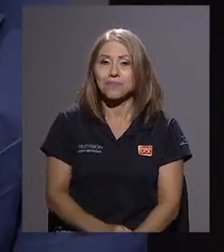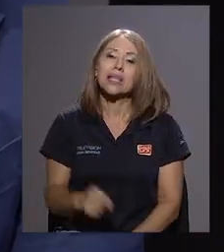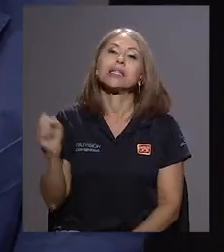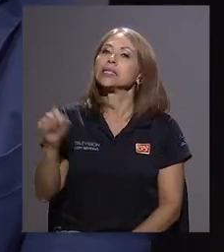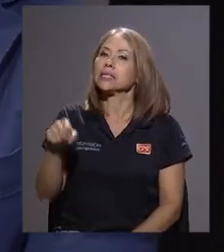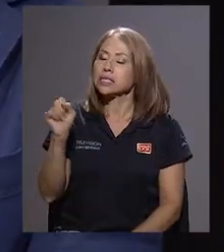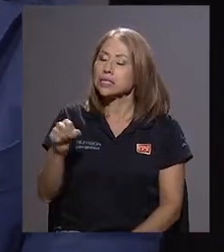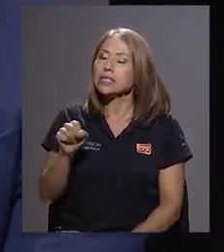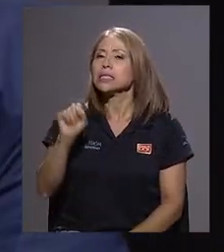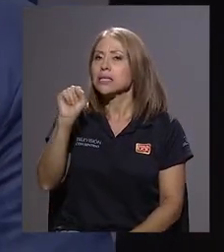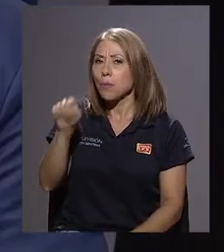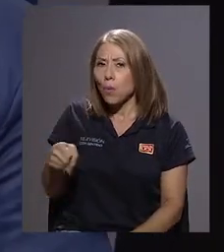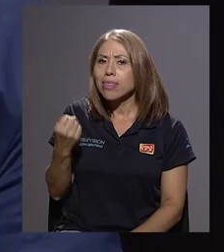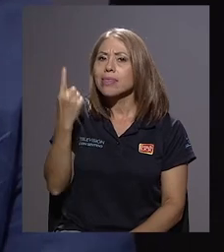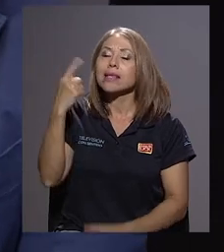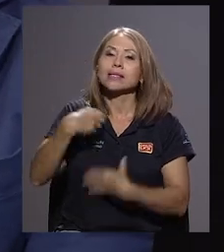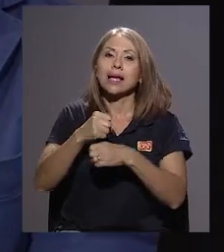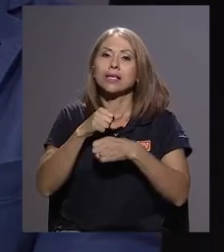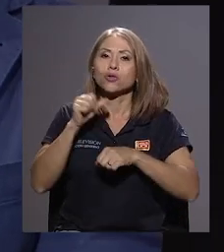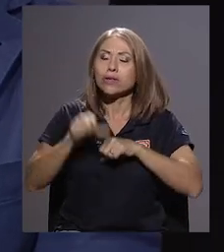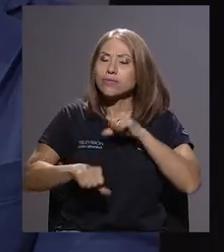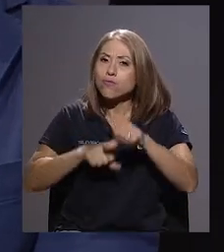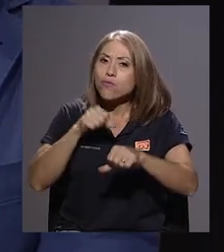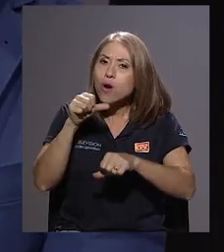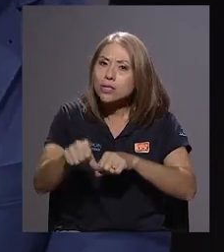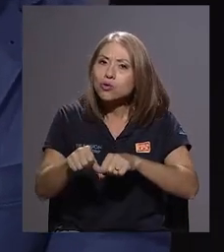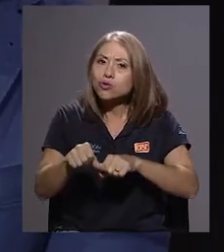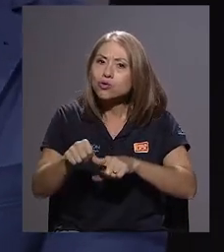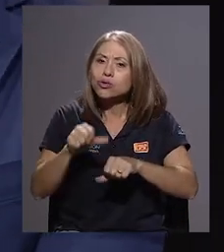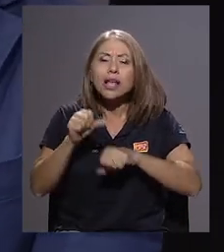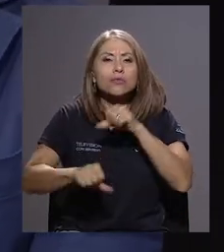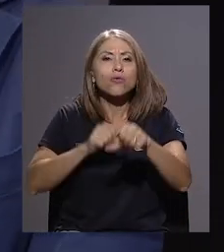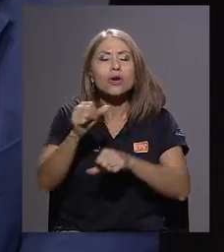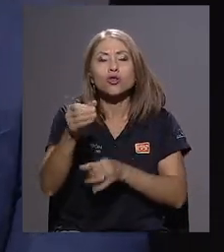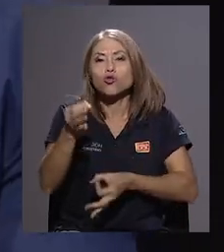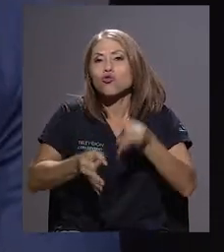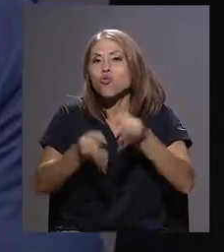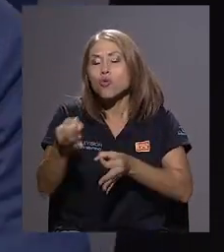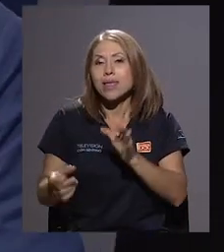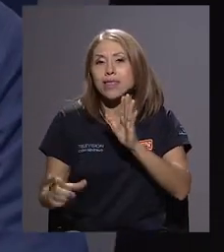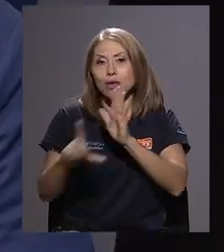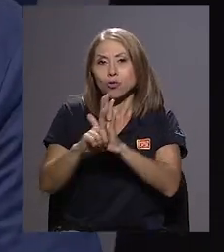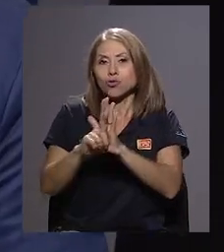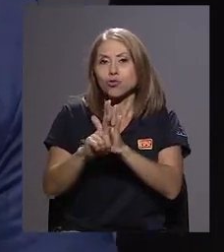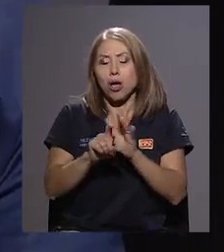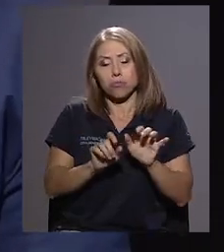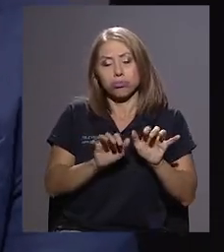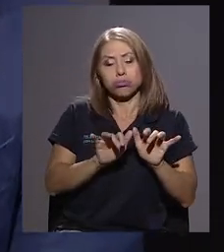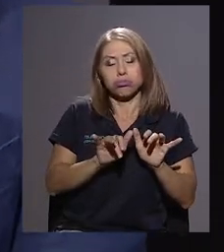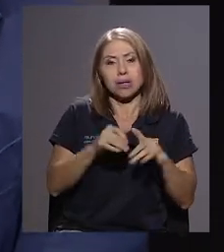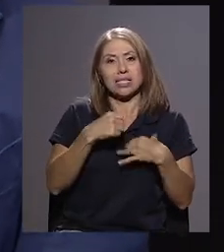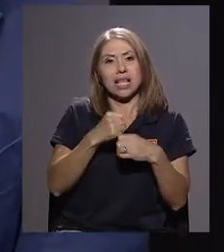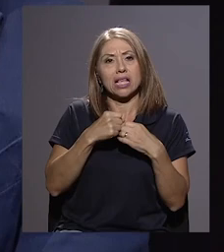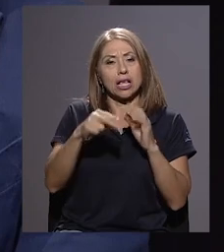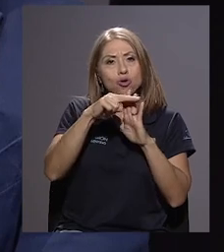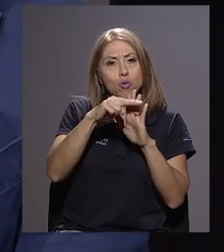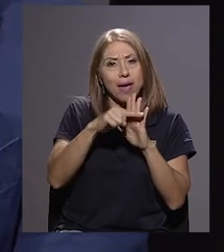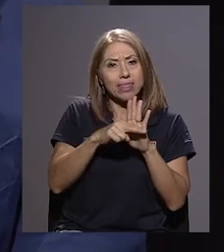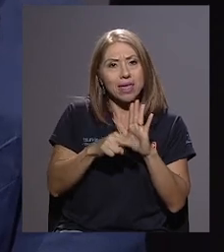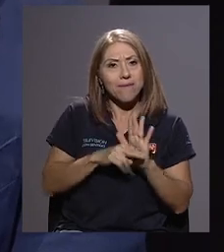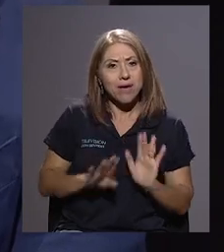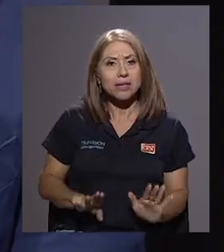se han hecho esfuerzos y esfuerzos jurídicos. Se hacen normativas y se ha...